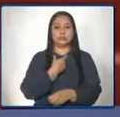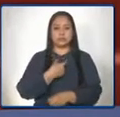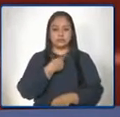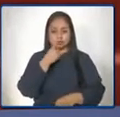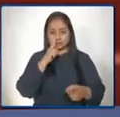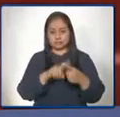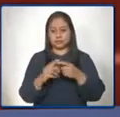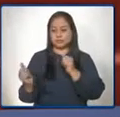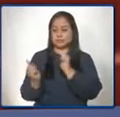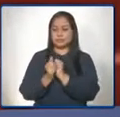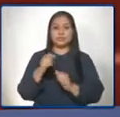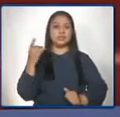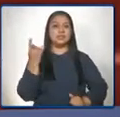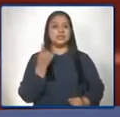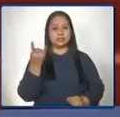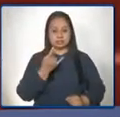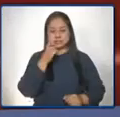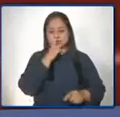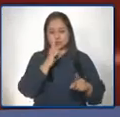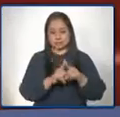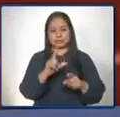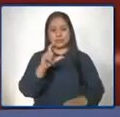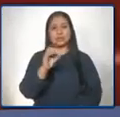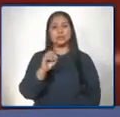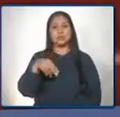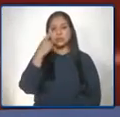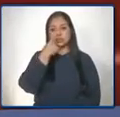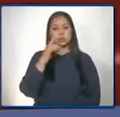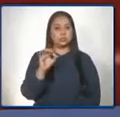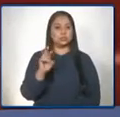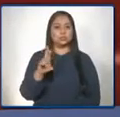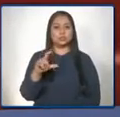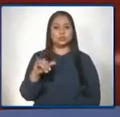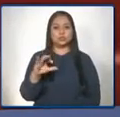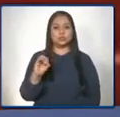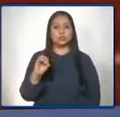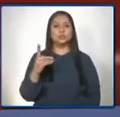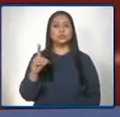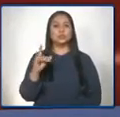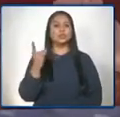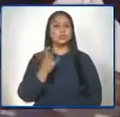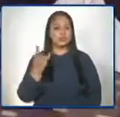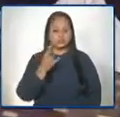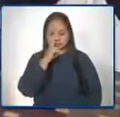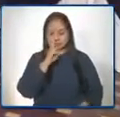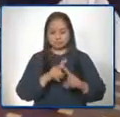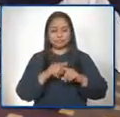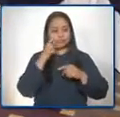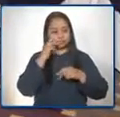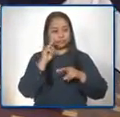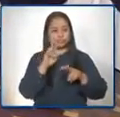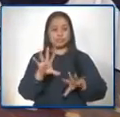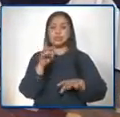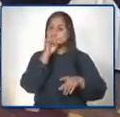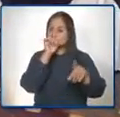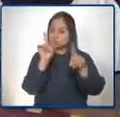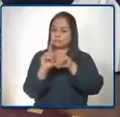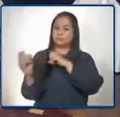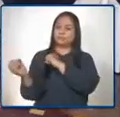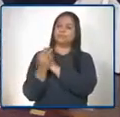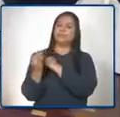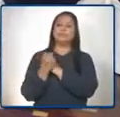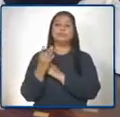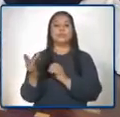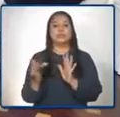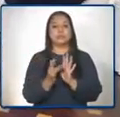universidades aglutinadas en el consorcio de universidades, también con el asesoramiento técnico